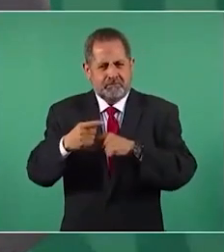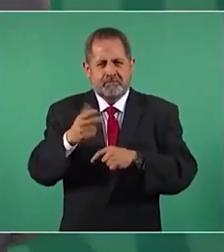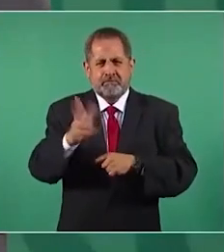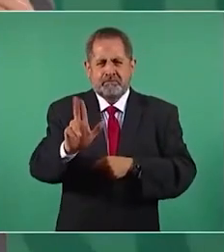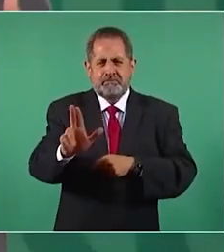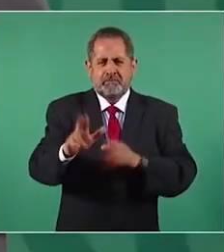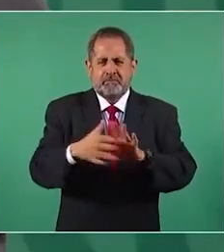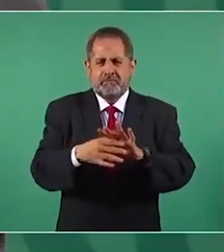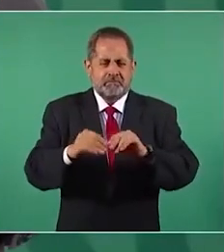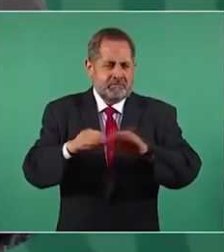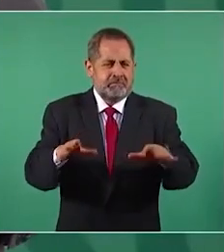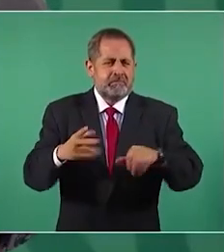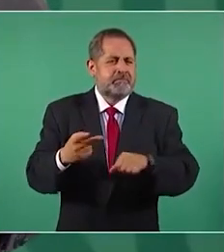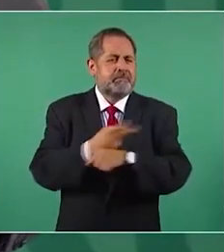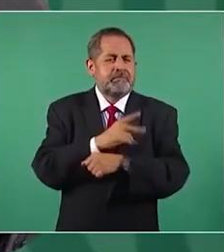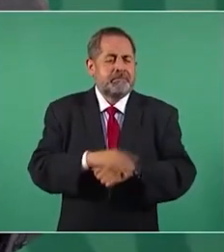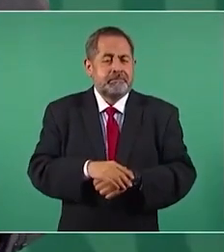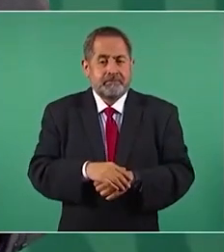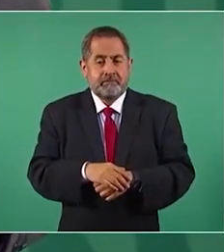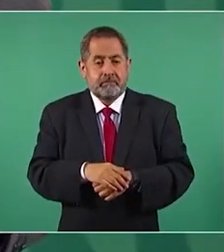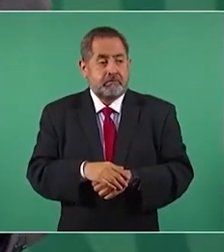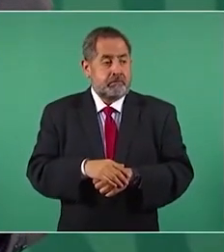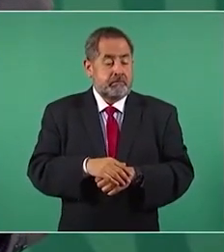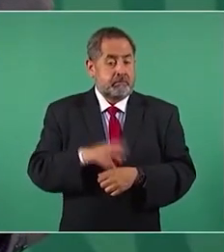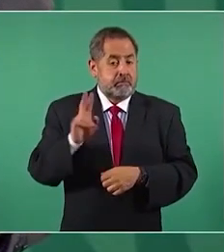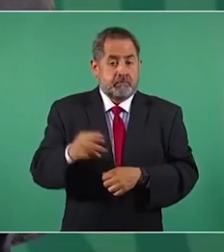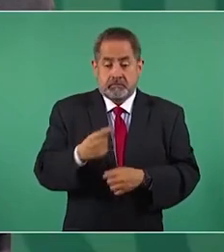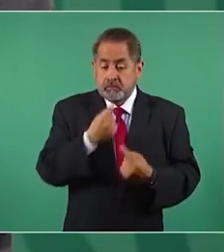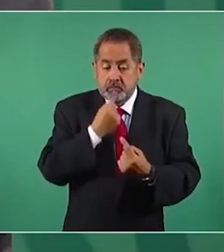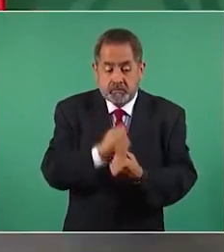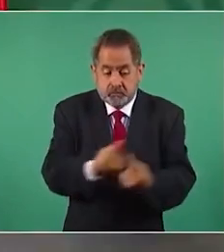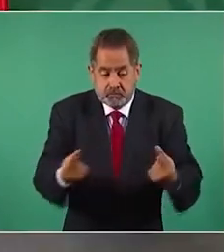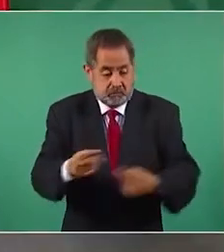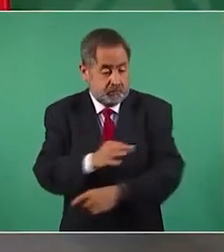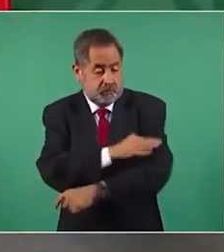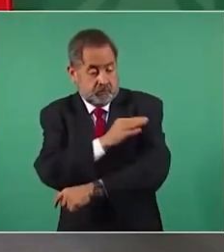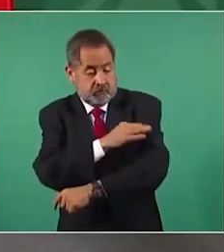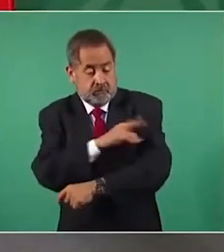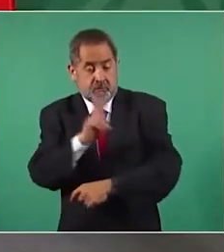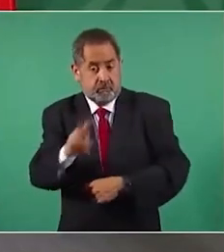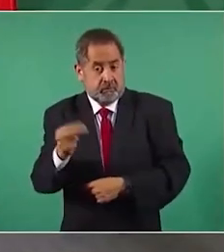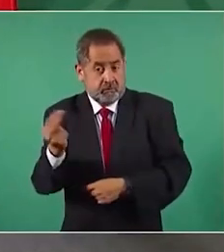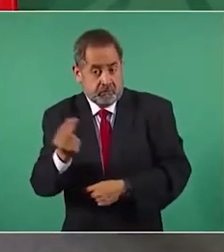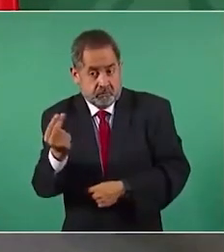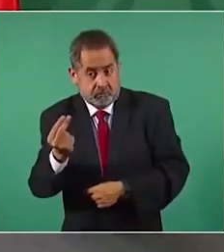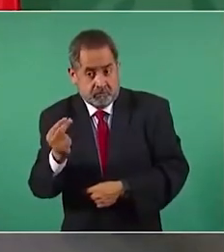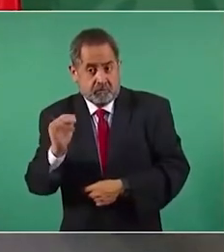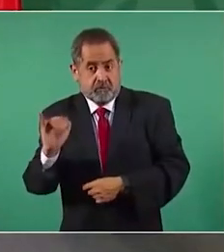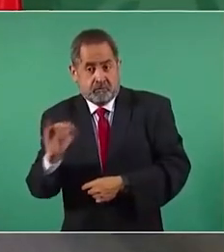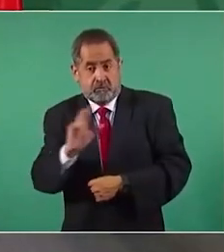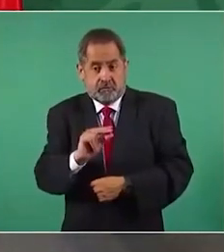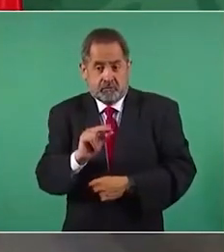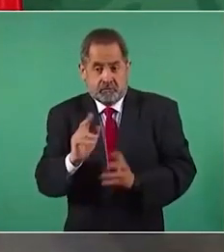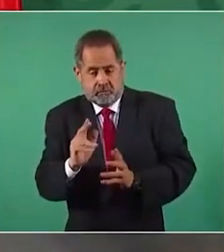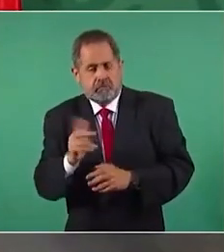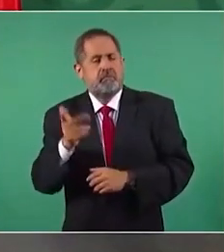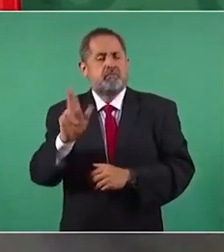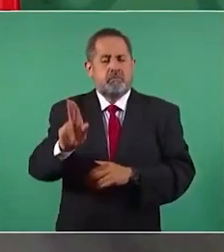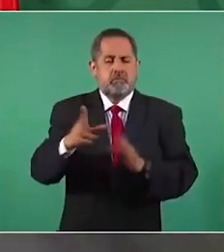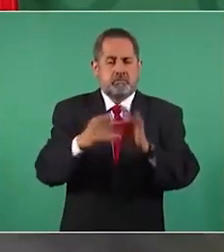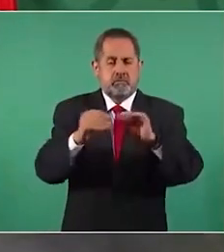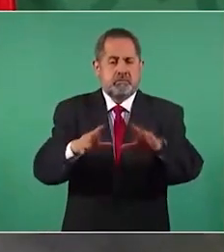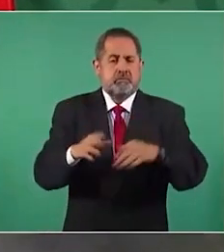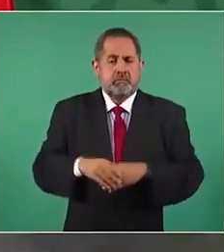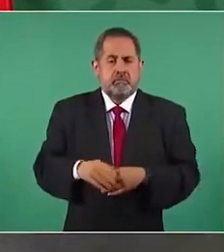sobre si es necesaria la vacuna o no porque también si no hay